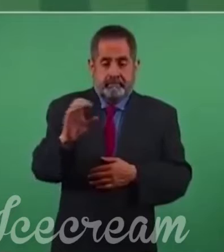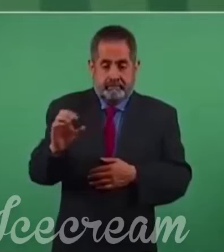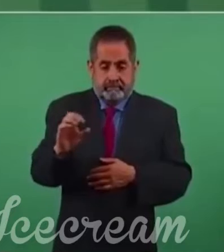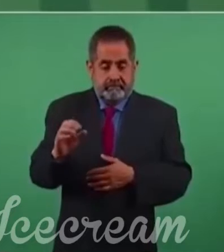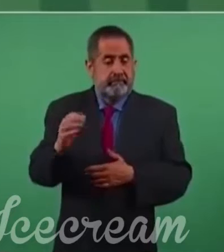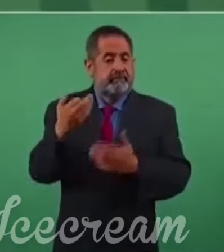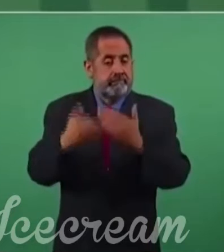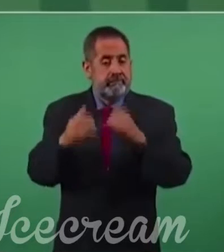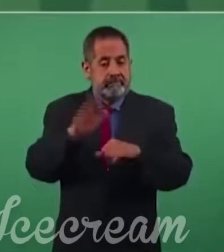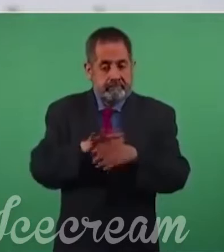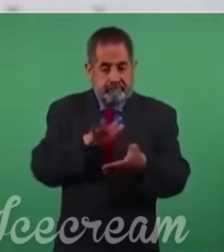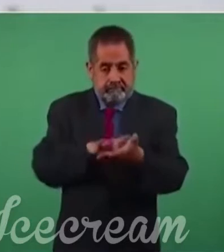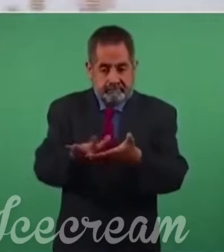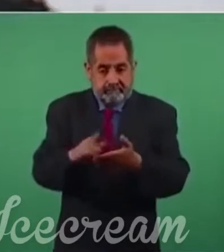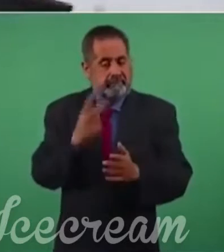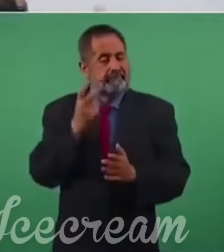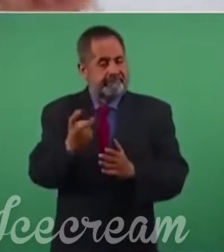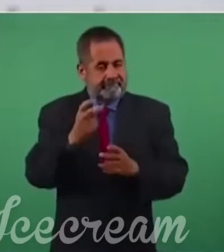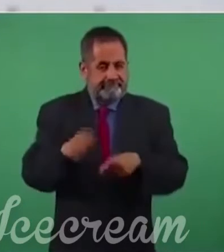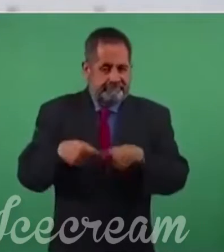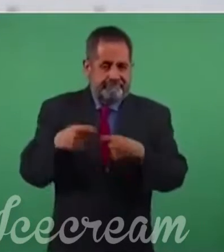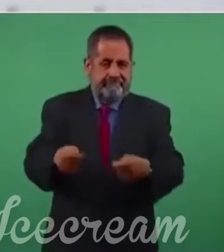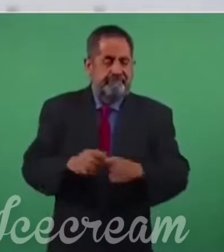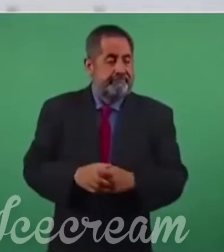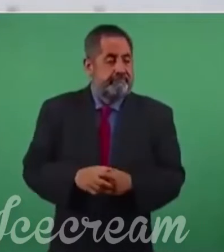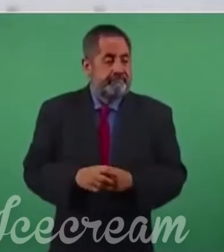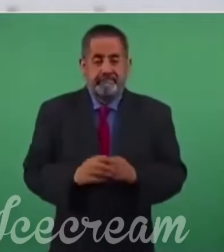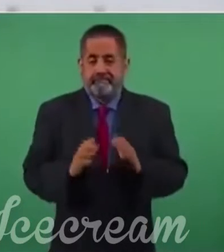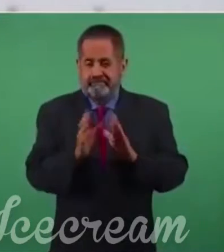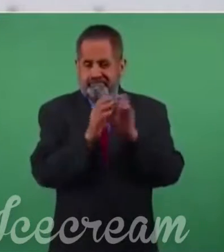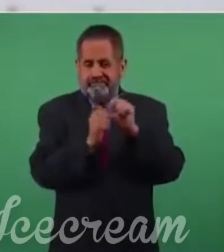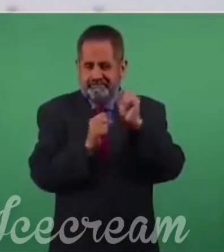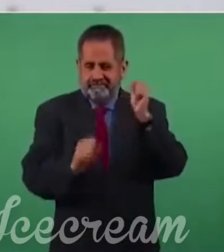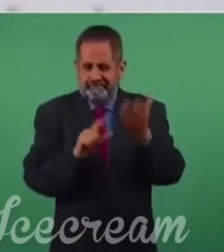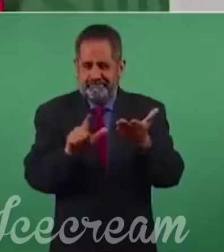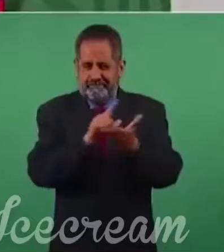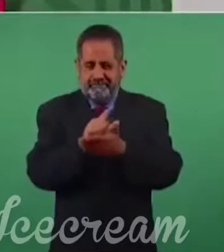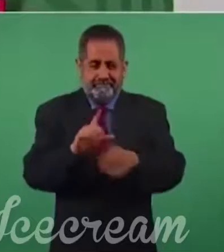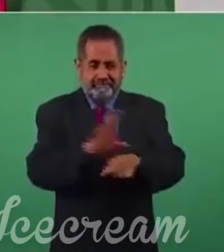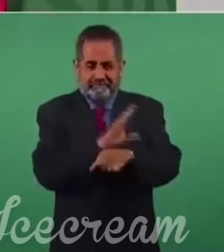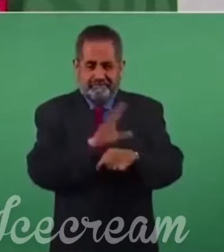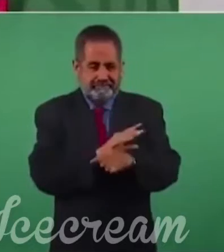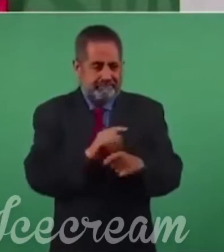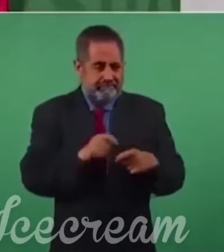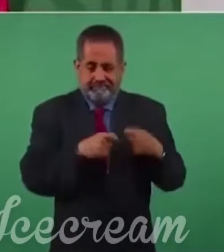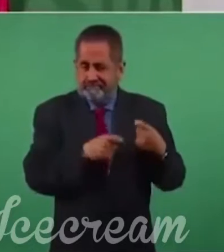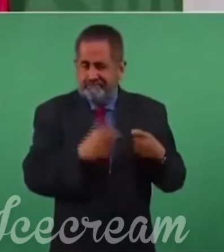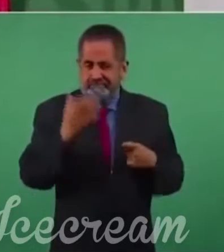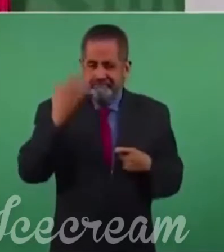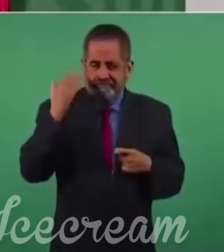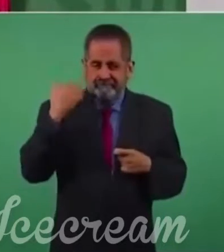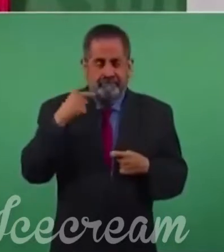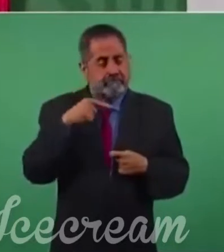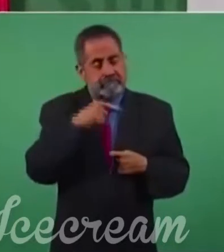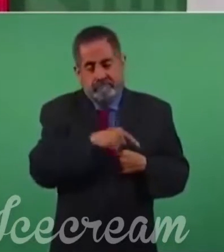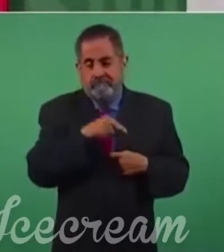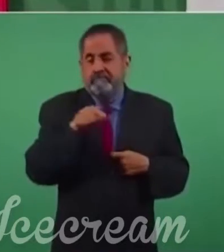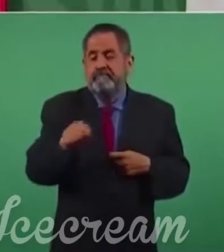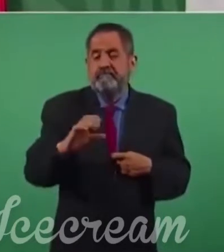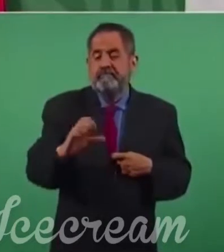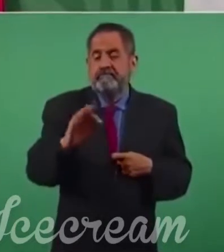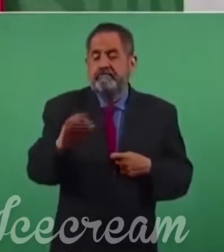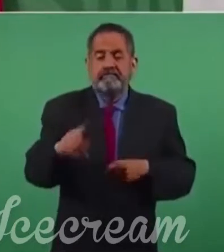porque con la reforma energética se apostó a